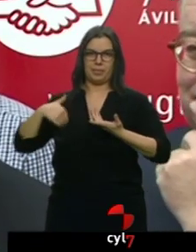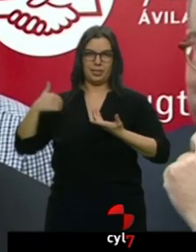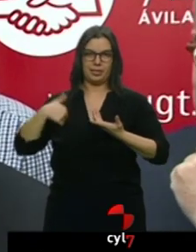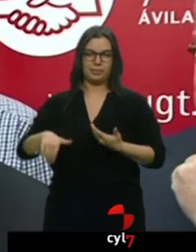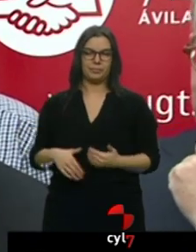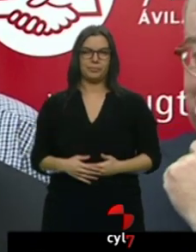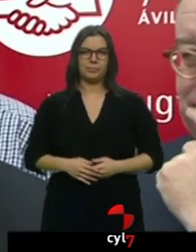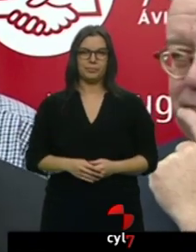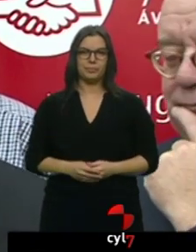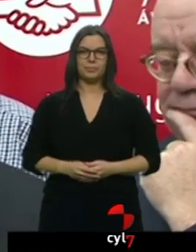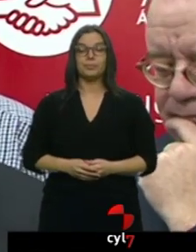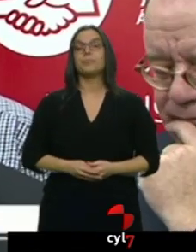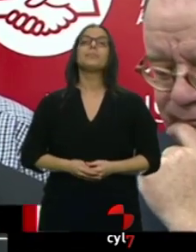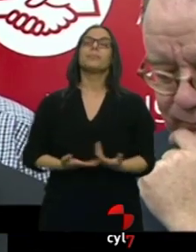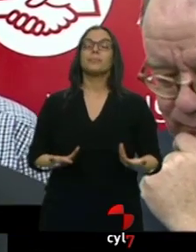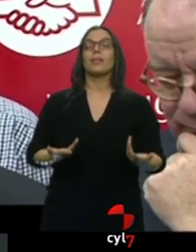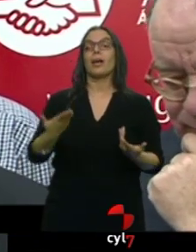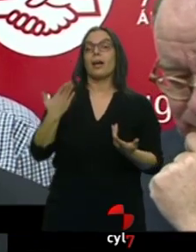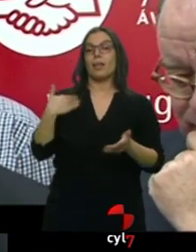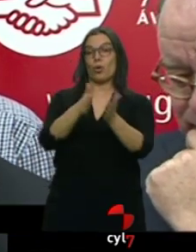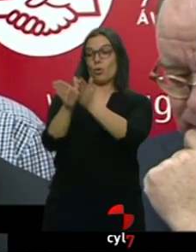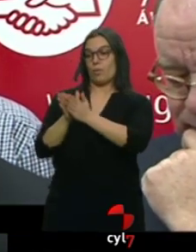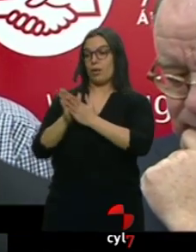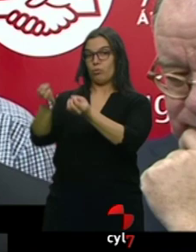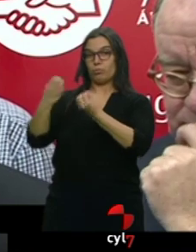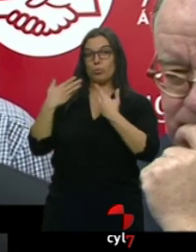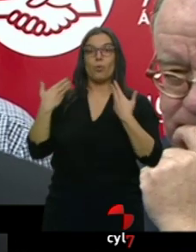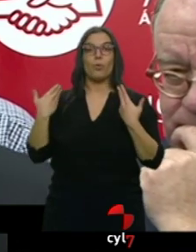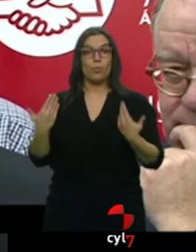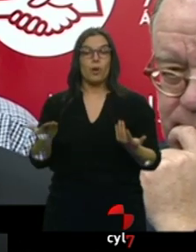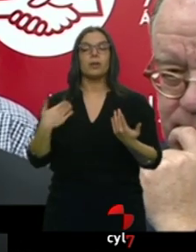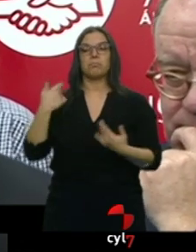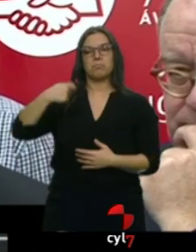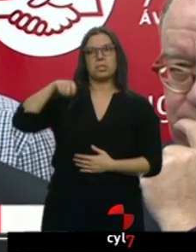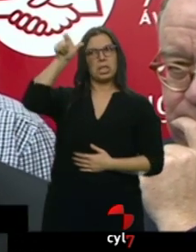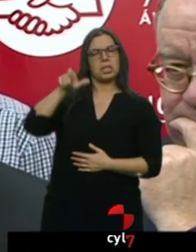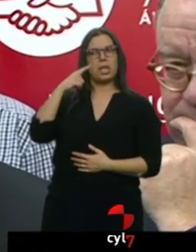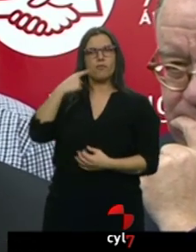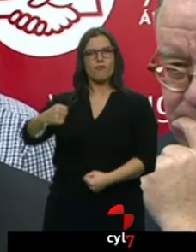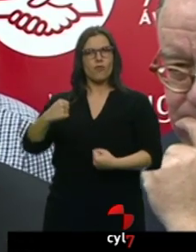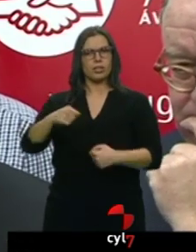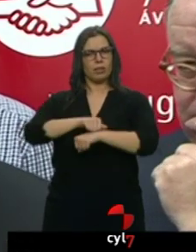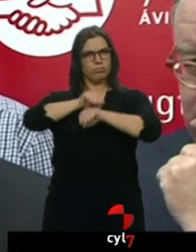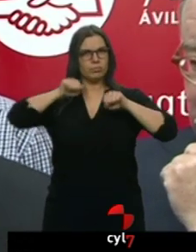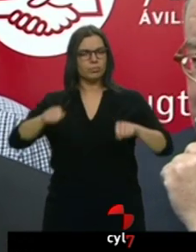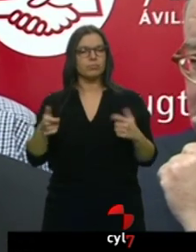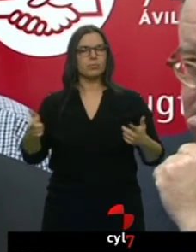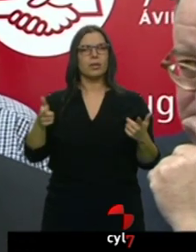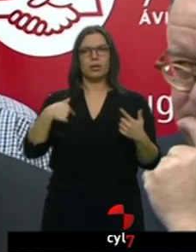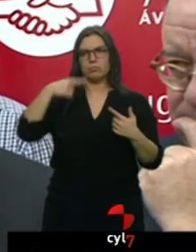Lo que me transmitieron ayer los compañeros es que tenemos un presidente que está fuerte, está sólido, que tiene muy claro